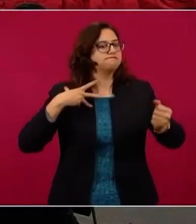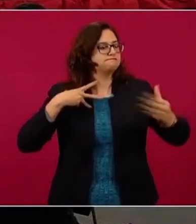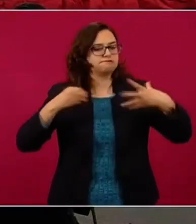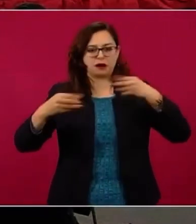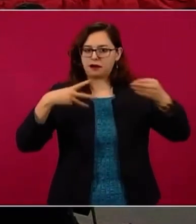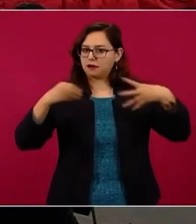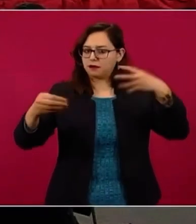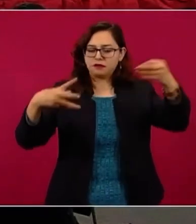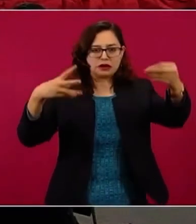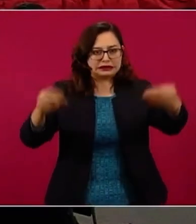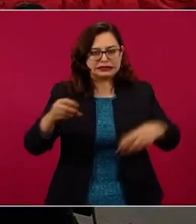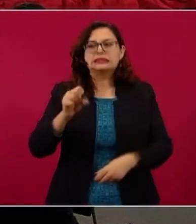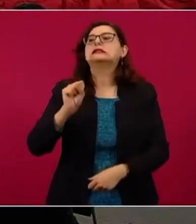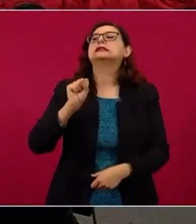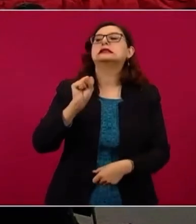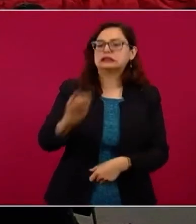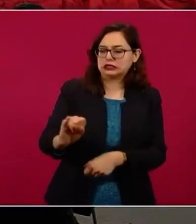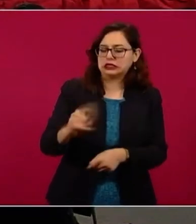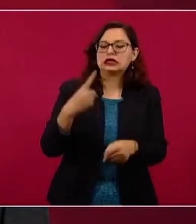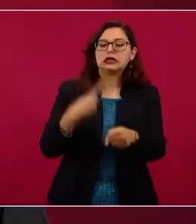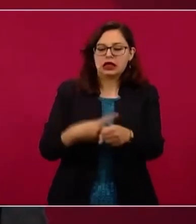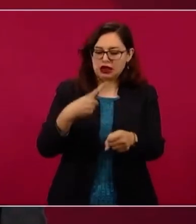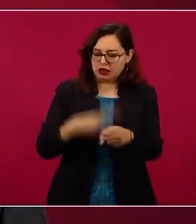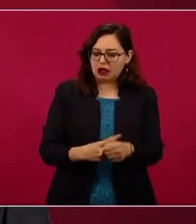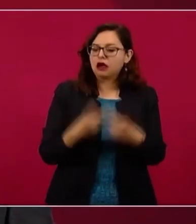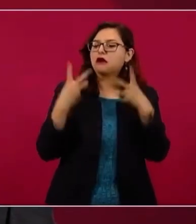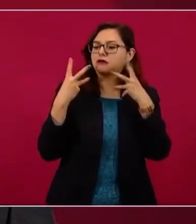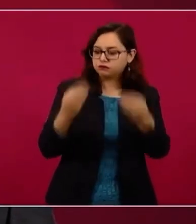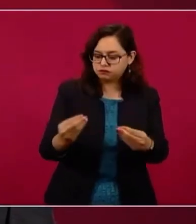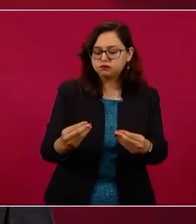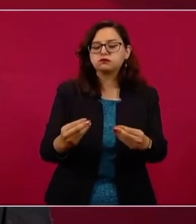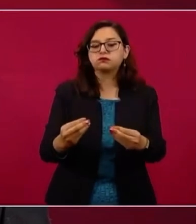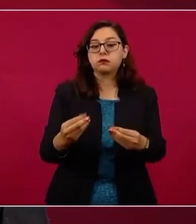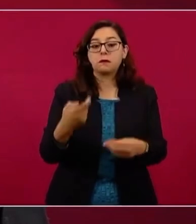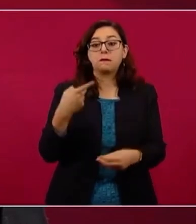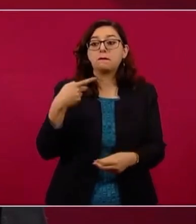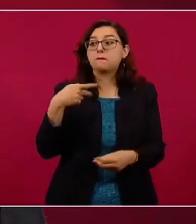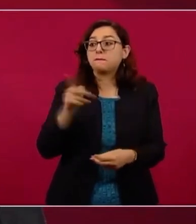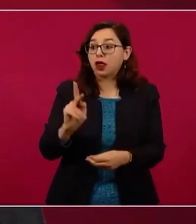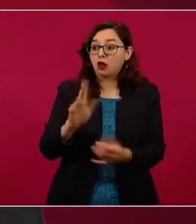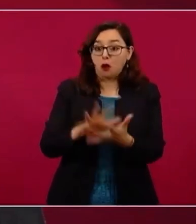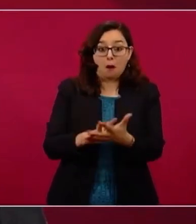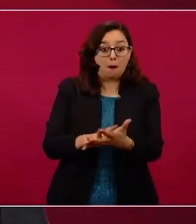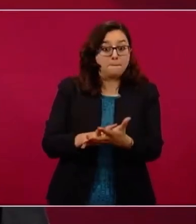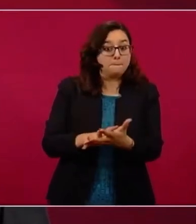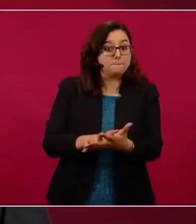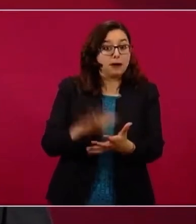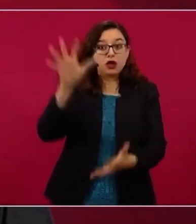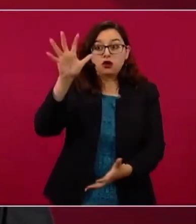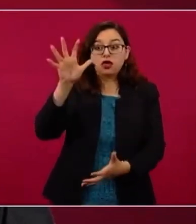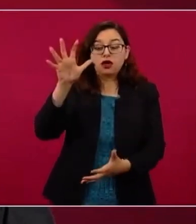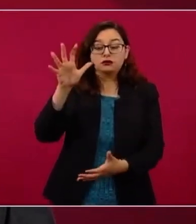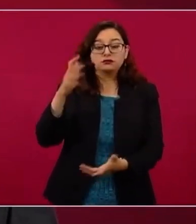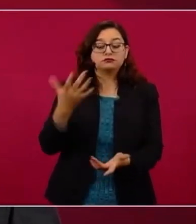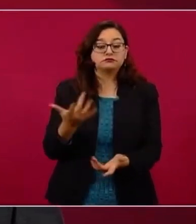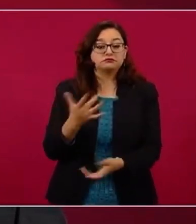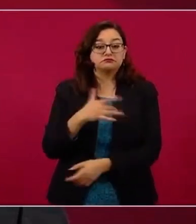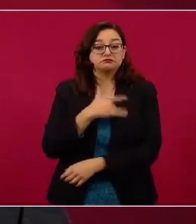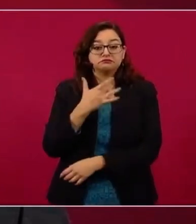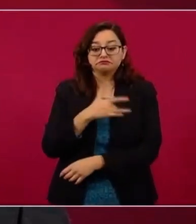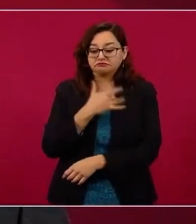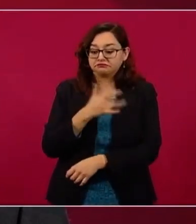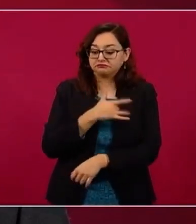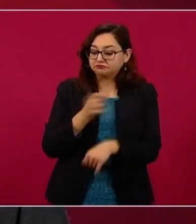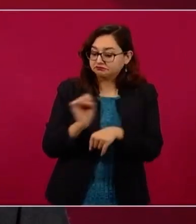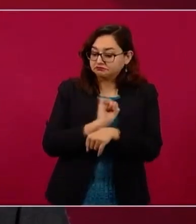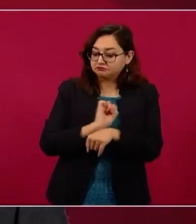personas enfermas, las personas enfermas en general, en su enorme mayoría, tienen síntomas leves, síntomas